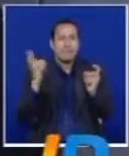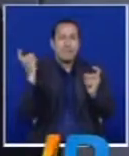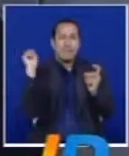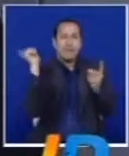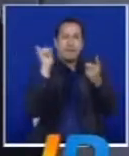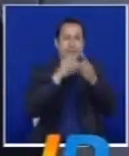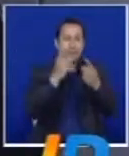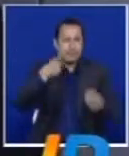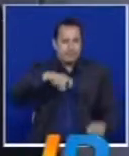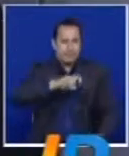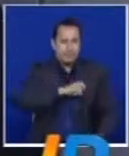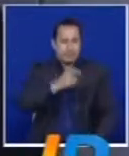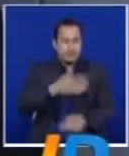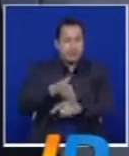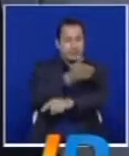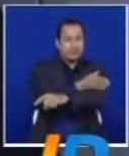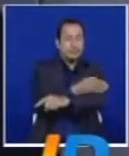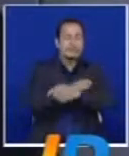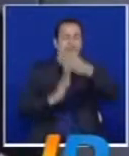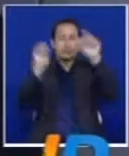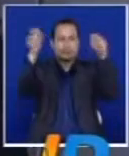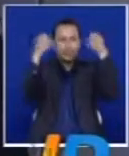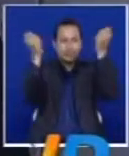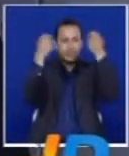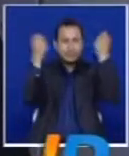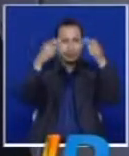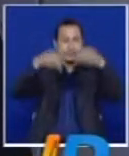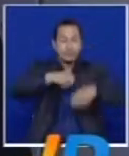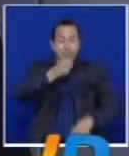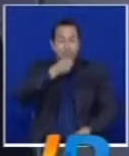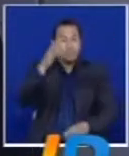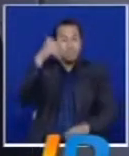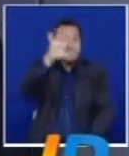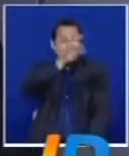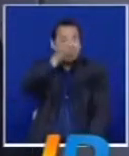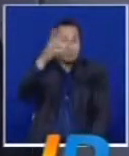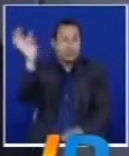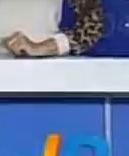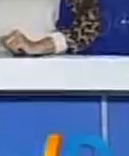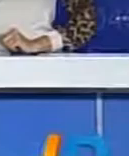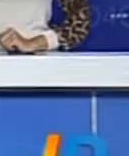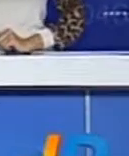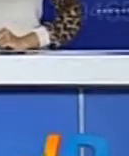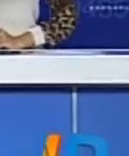aquí en la sección de deportes en el mejor noticiero del fin de semana, más pacífico.